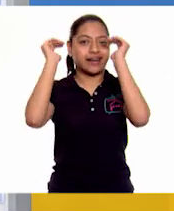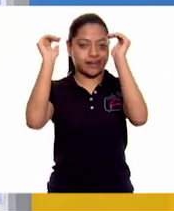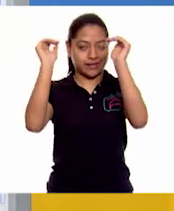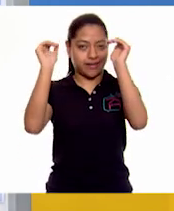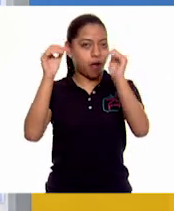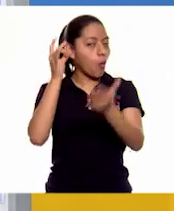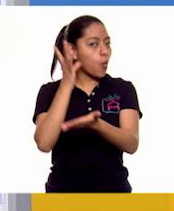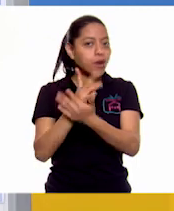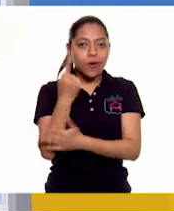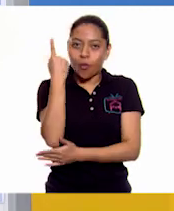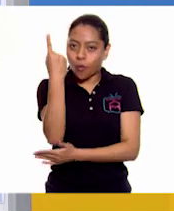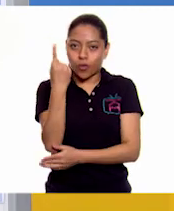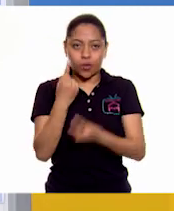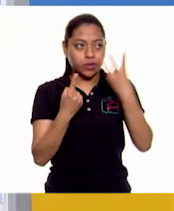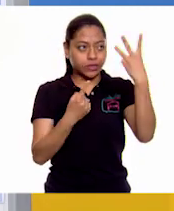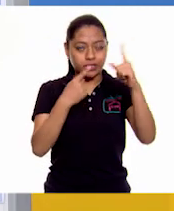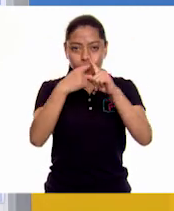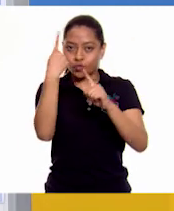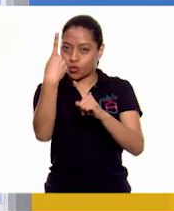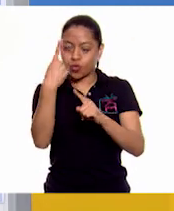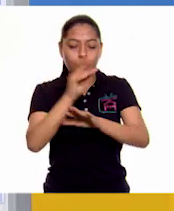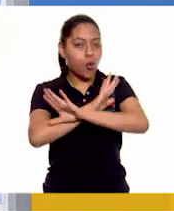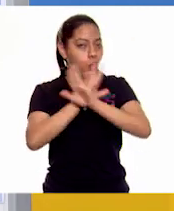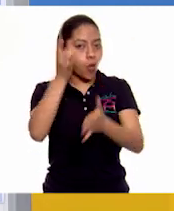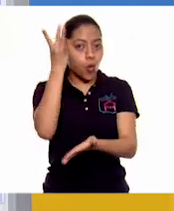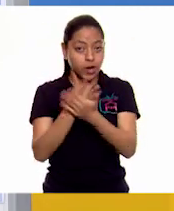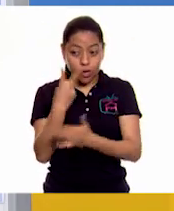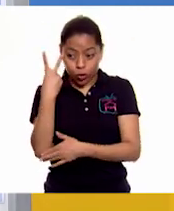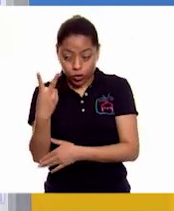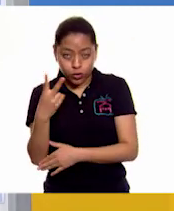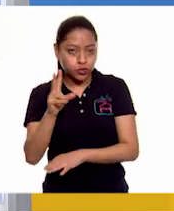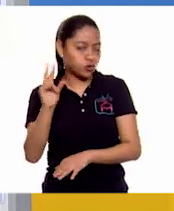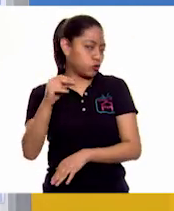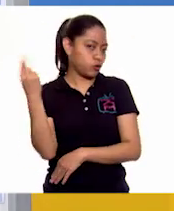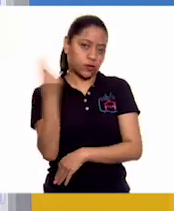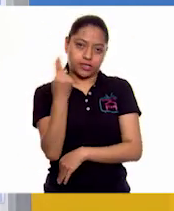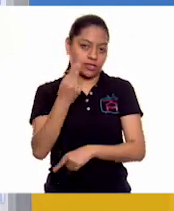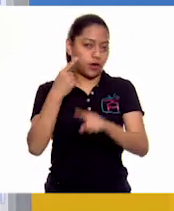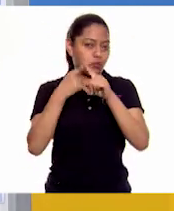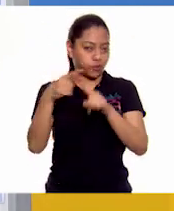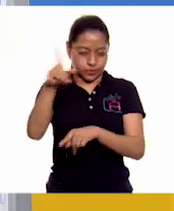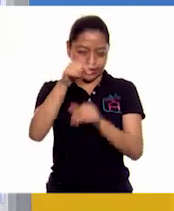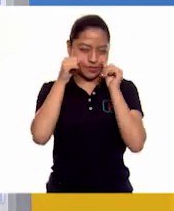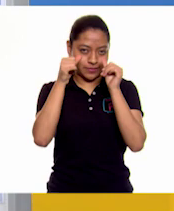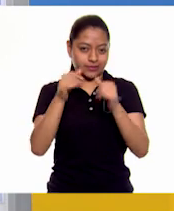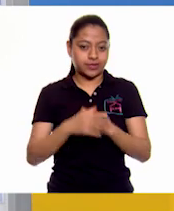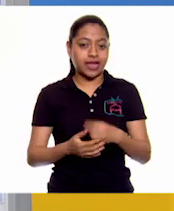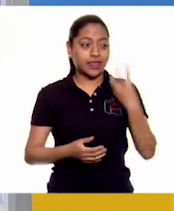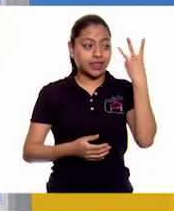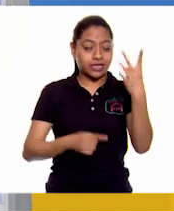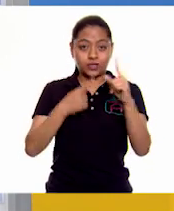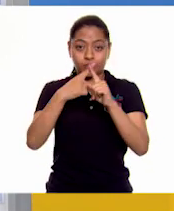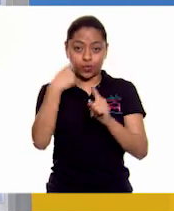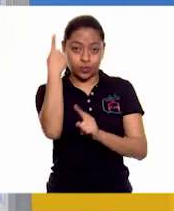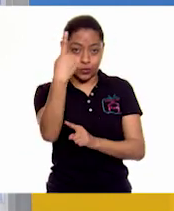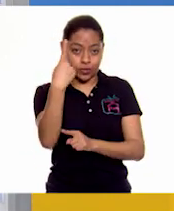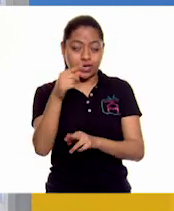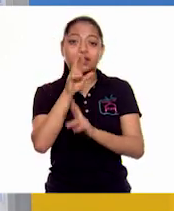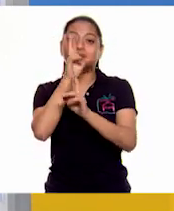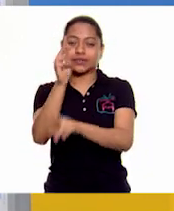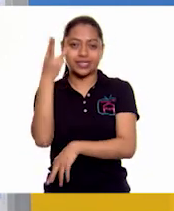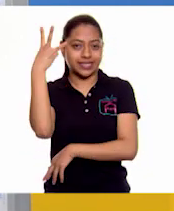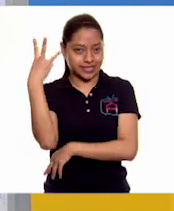Ya conforme vamos con la clase, te darás cuenta por qué. Ah, mira, no me acordaba de eso. atenta. ¿Tres por una? Tres. Tres.